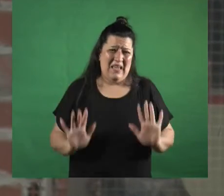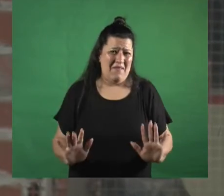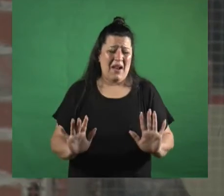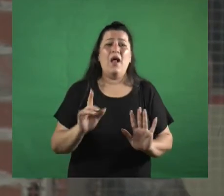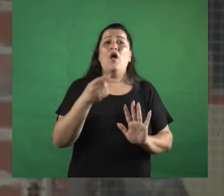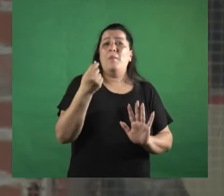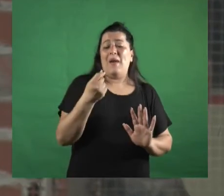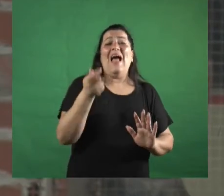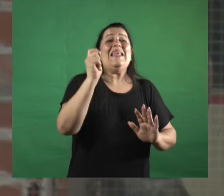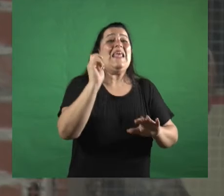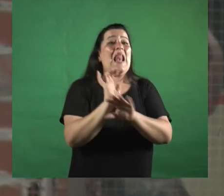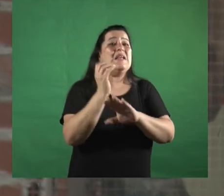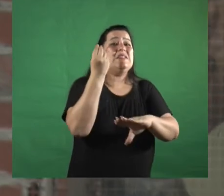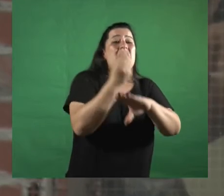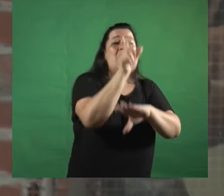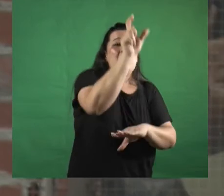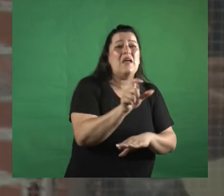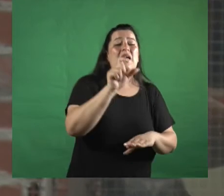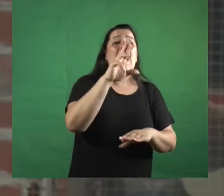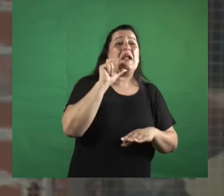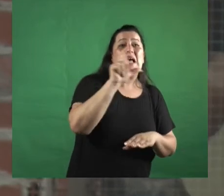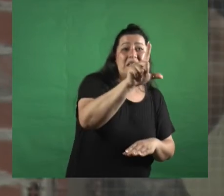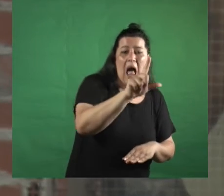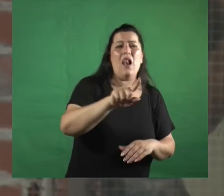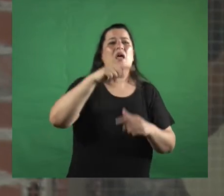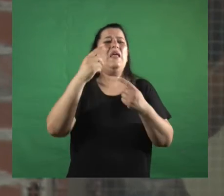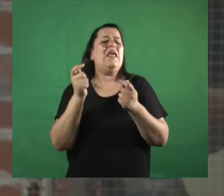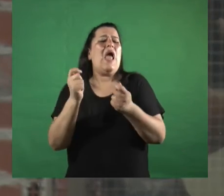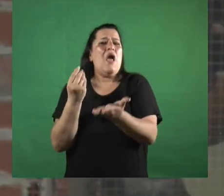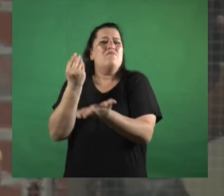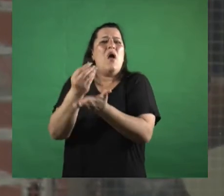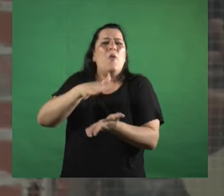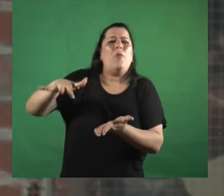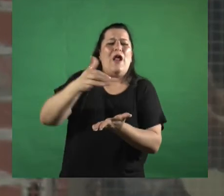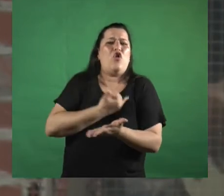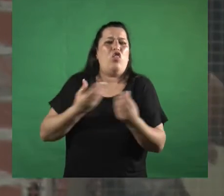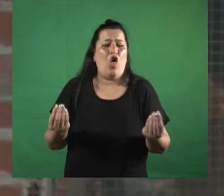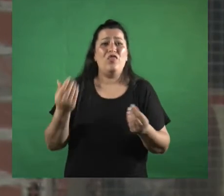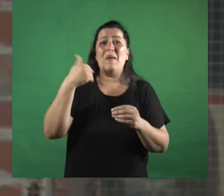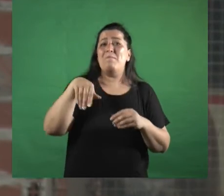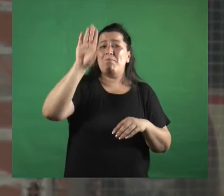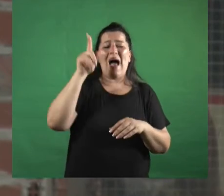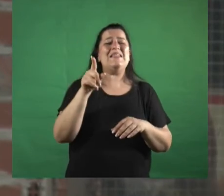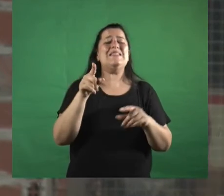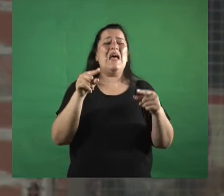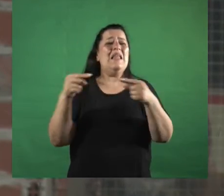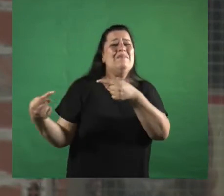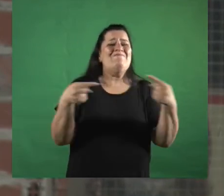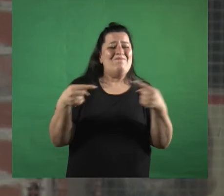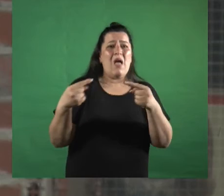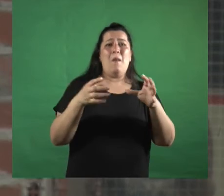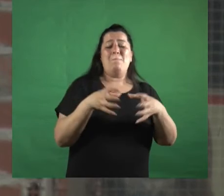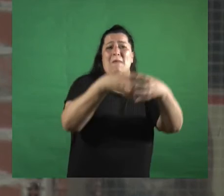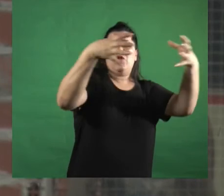quién sos en términos raciales y qué otros lugares ocupás y el tema la gran tensión para mí tiene que ver con esto de mayorías y